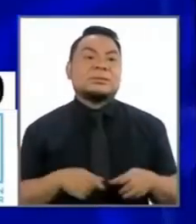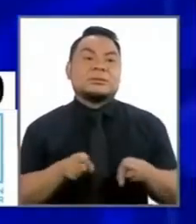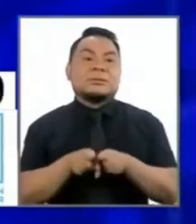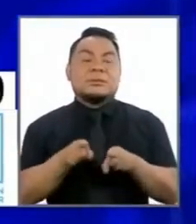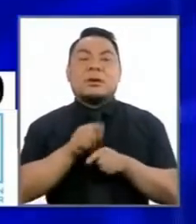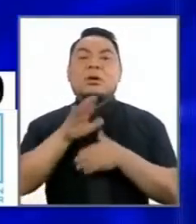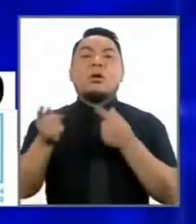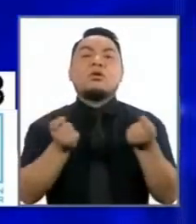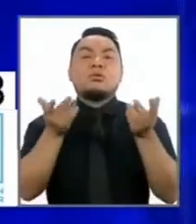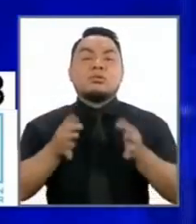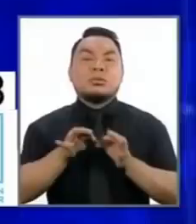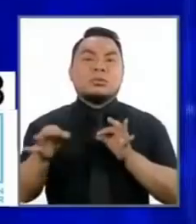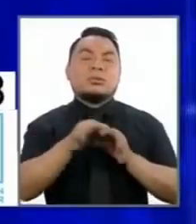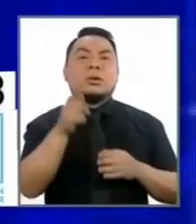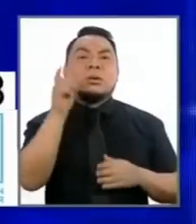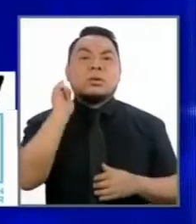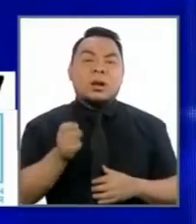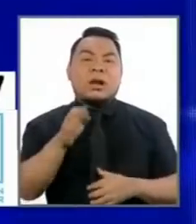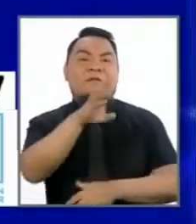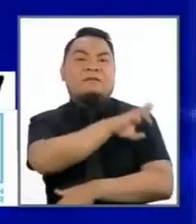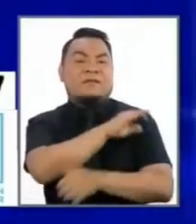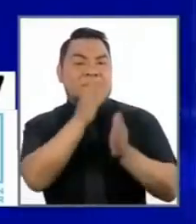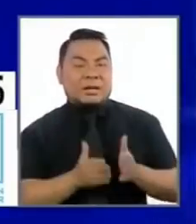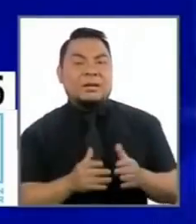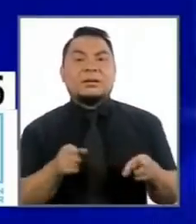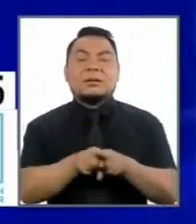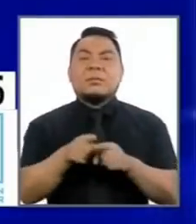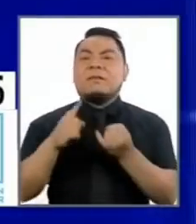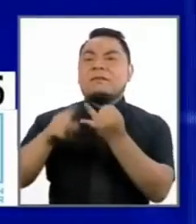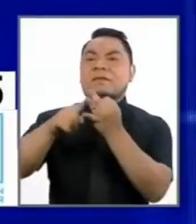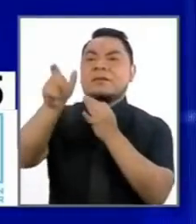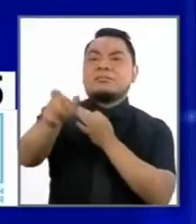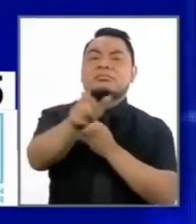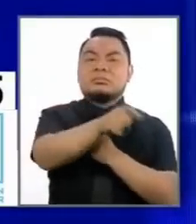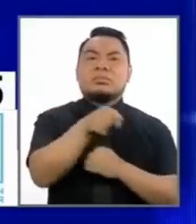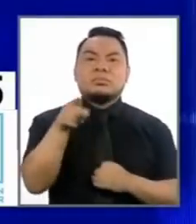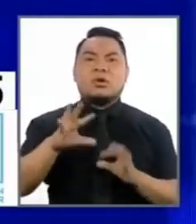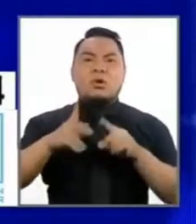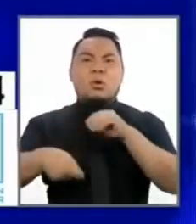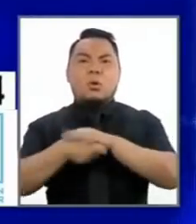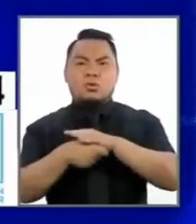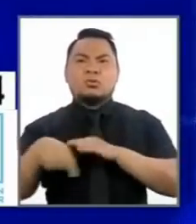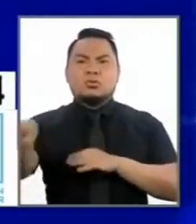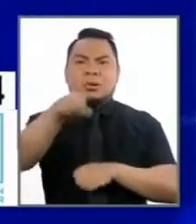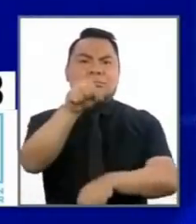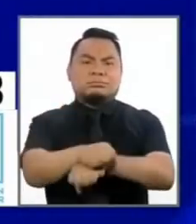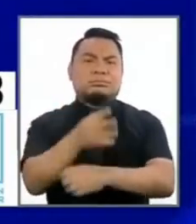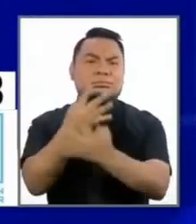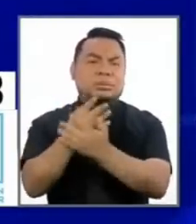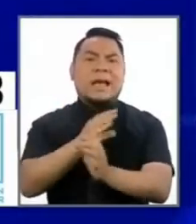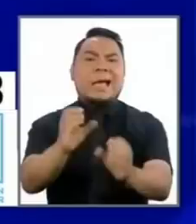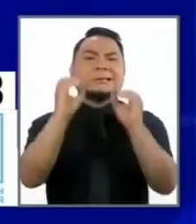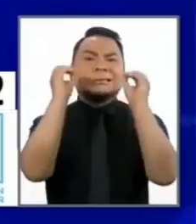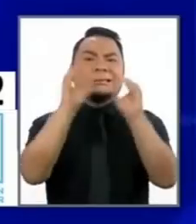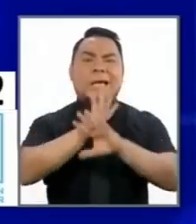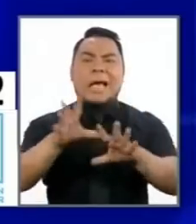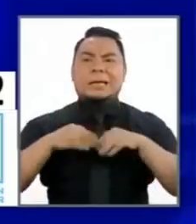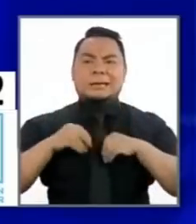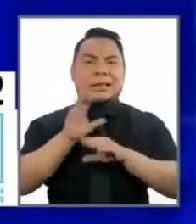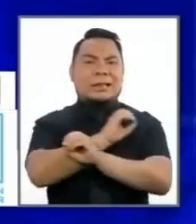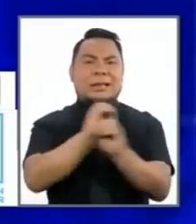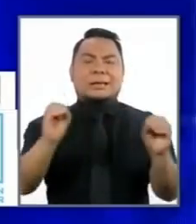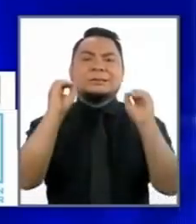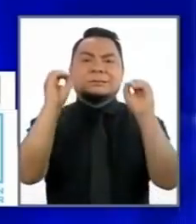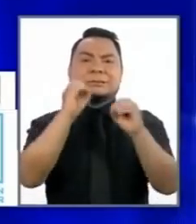gobernadores regionales, alcaldes, jueces, fiscales y demás funcionarios corruptos. Tolerancia cero para la corrupción.